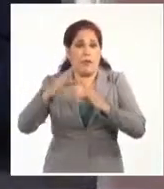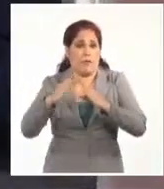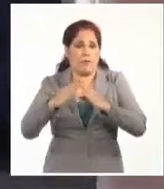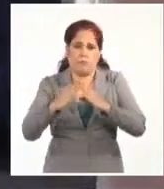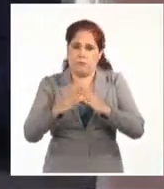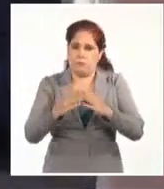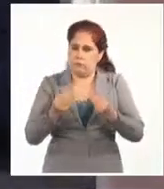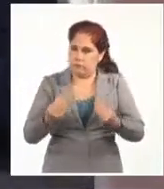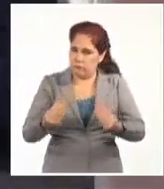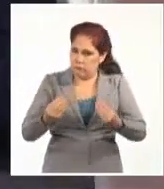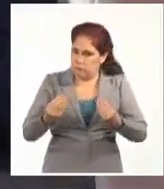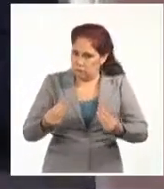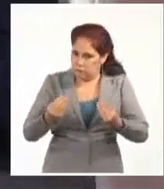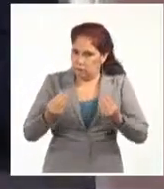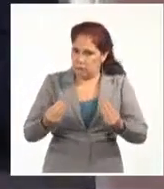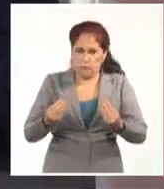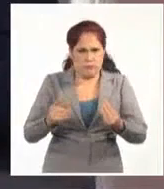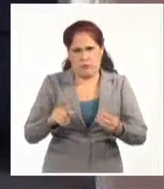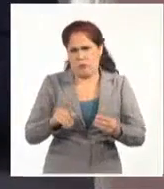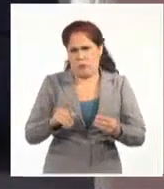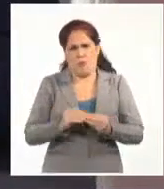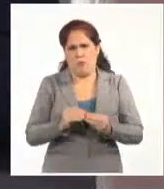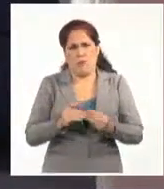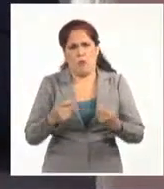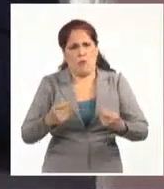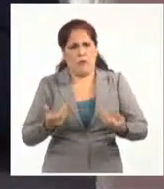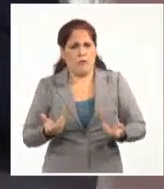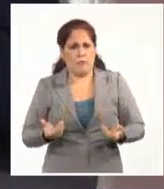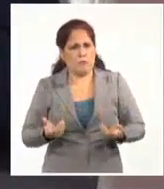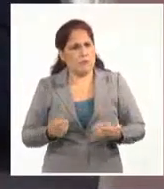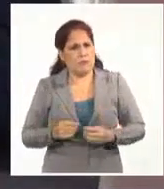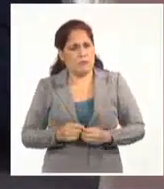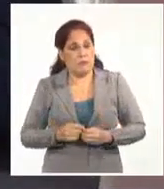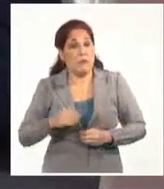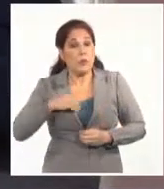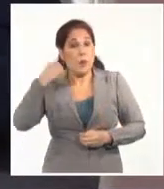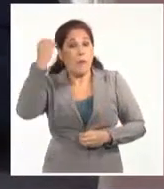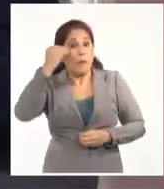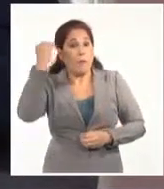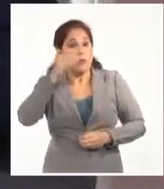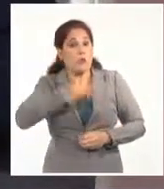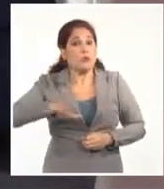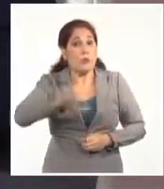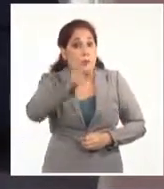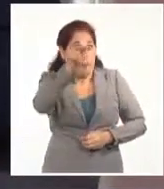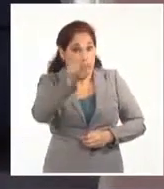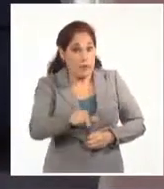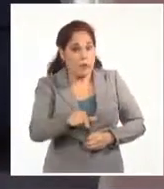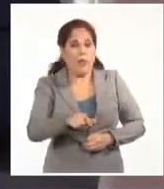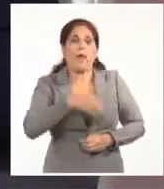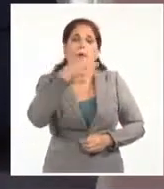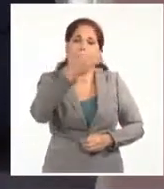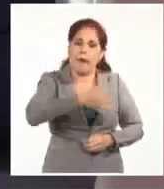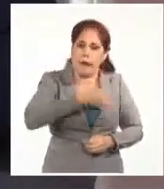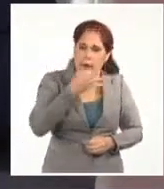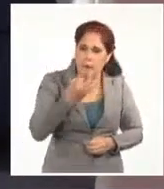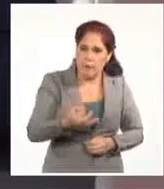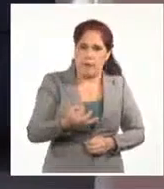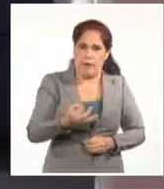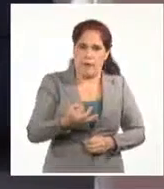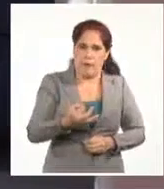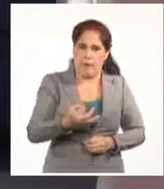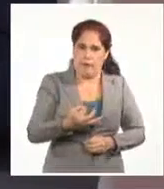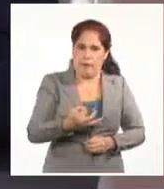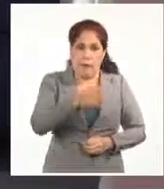monstruoso. Y yo creo que con todas esas personas tenemos que hablar, tenemos que tratar por todos los